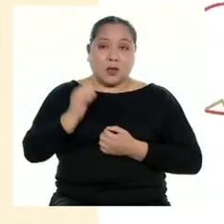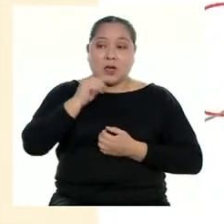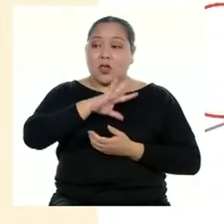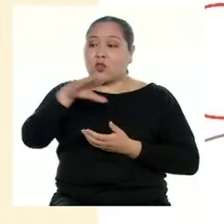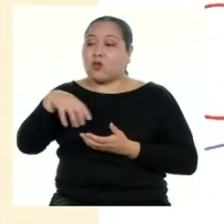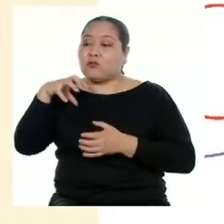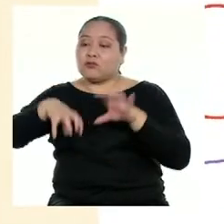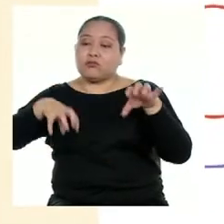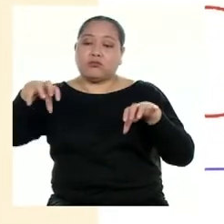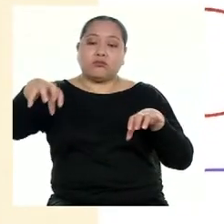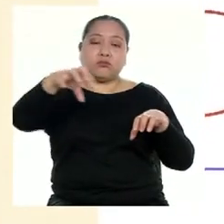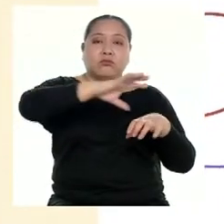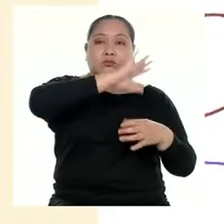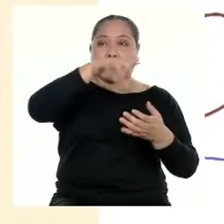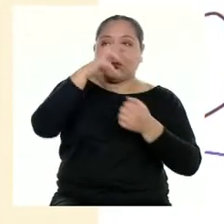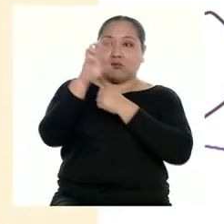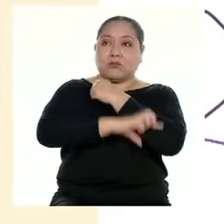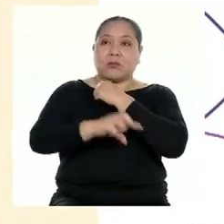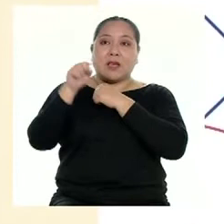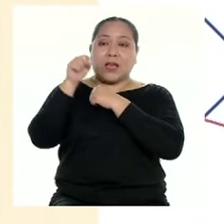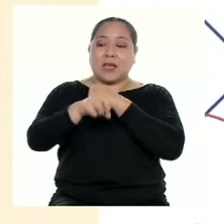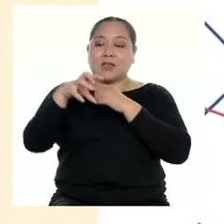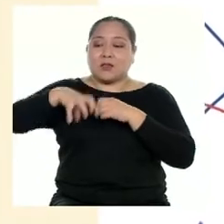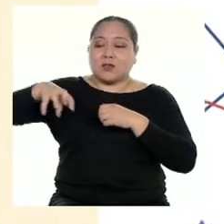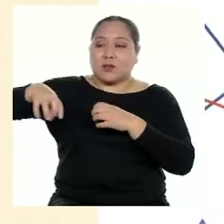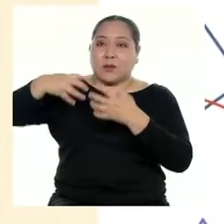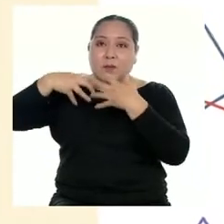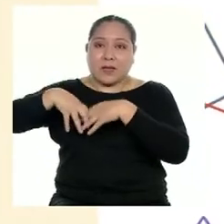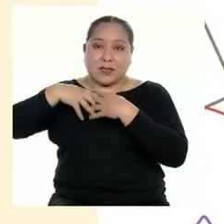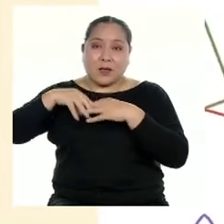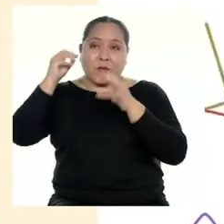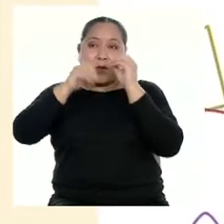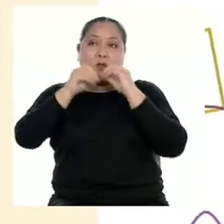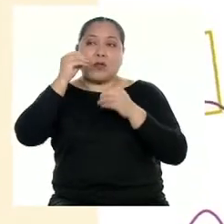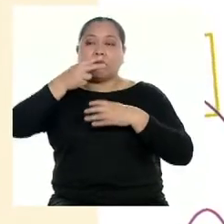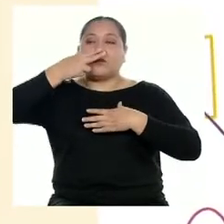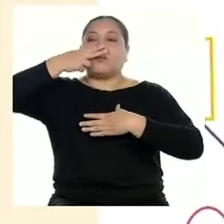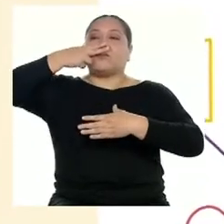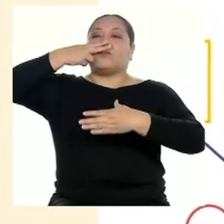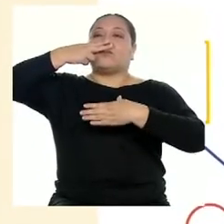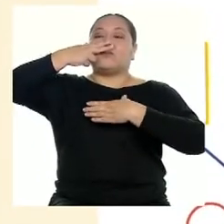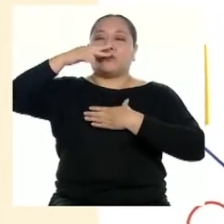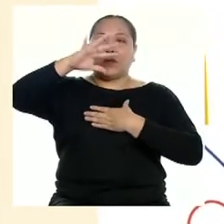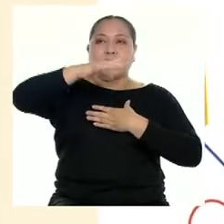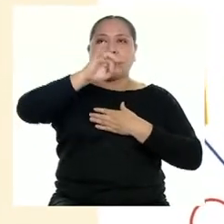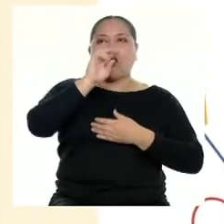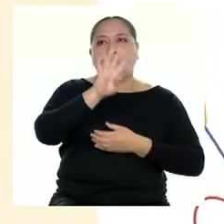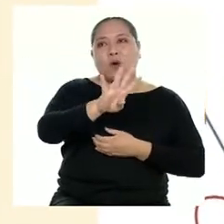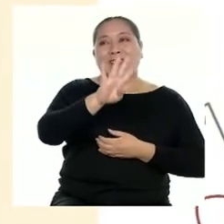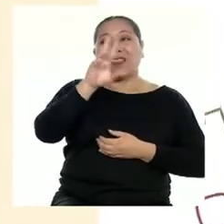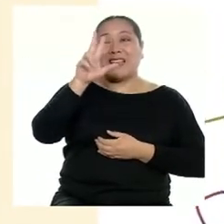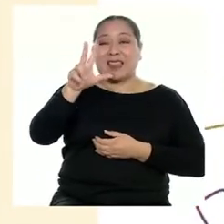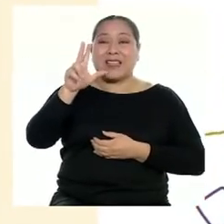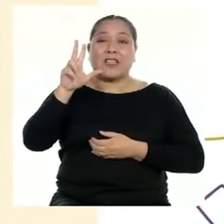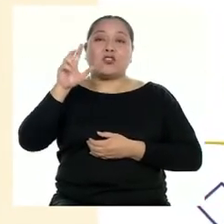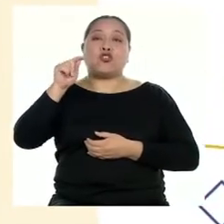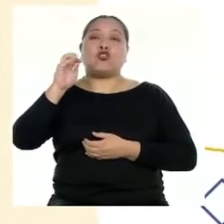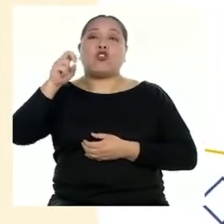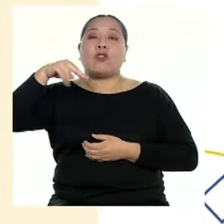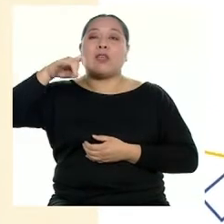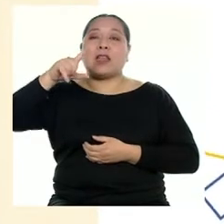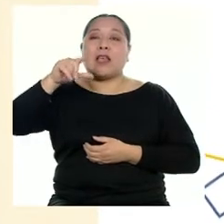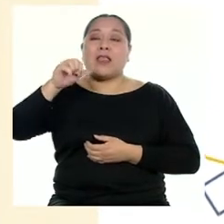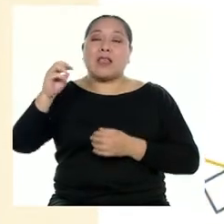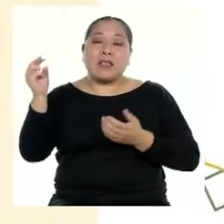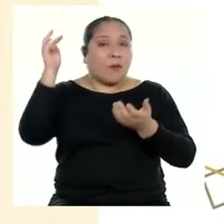todo el país. Estas plantas producirán en forma conjunta un aproximado de 43 toneladas adicionales al